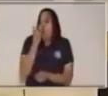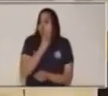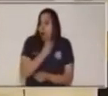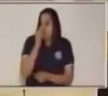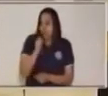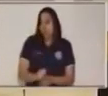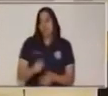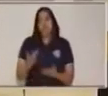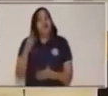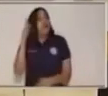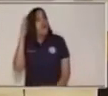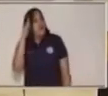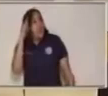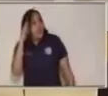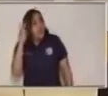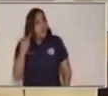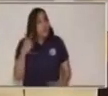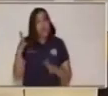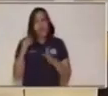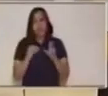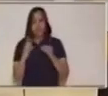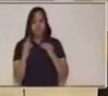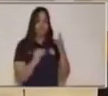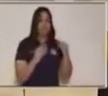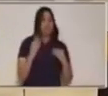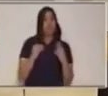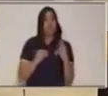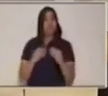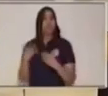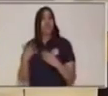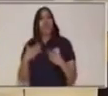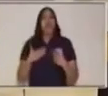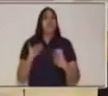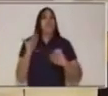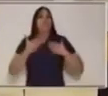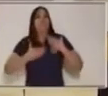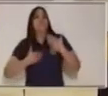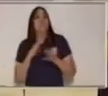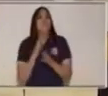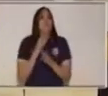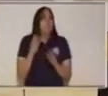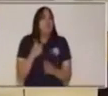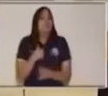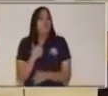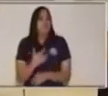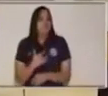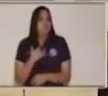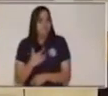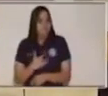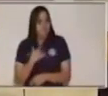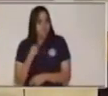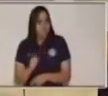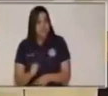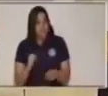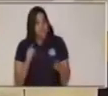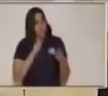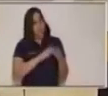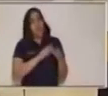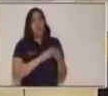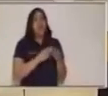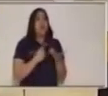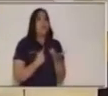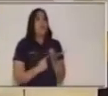Recuerda que para la conversación nosotros expresamos cómo nos sentimos. Ahora, un